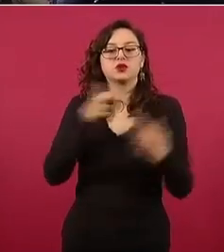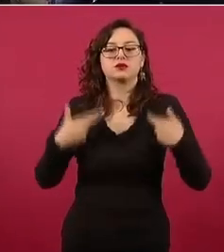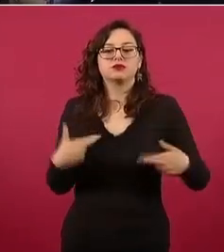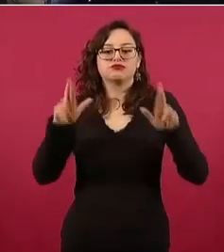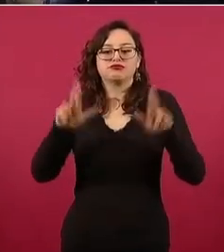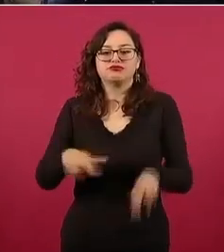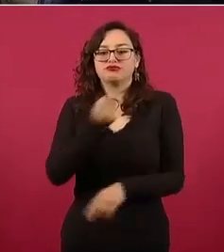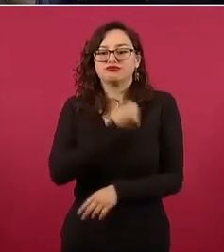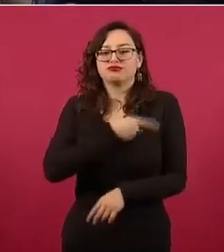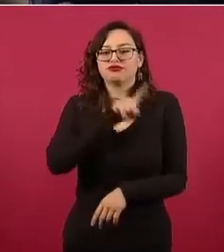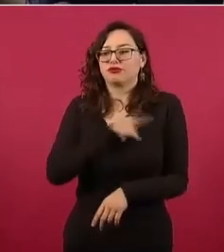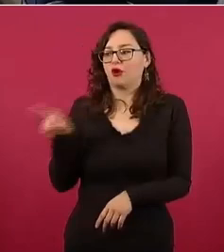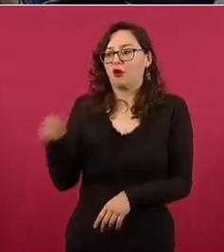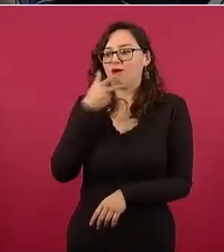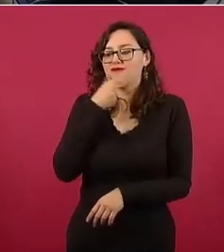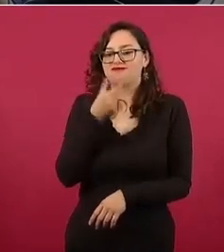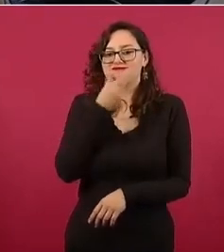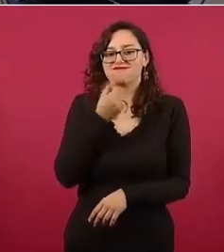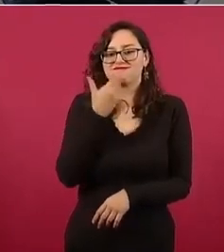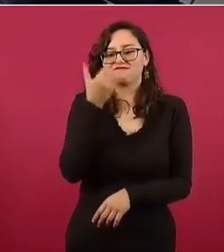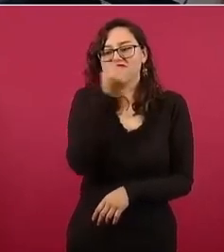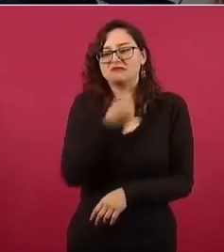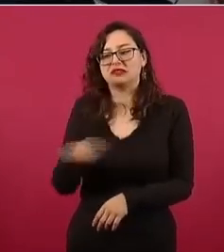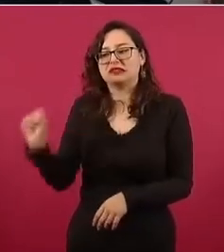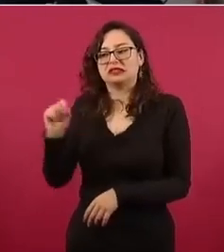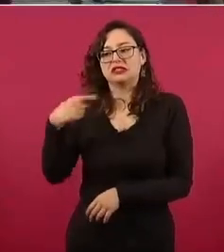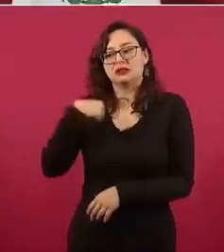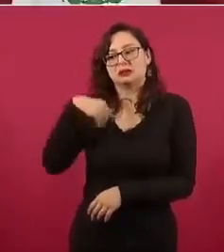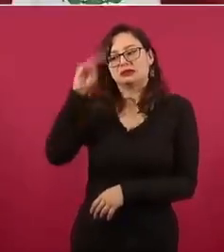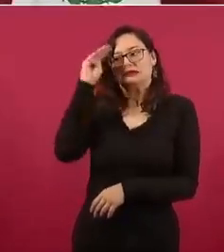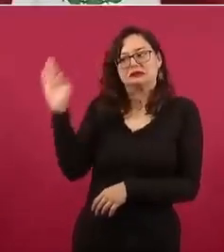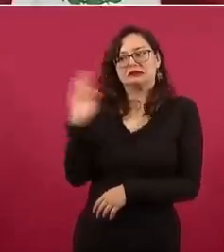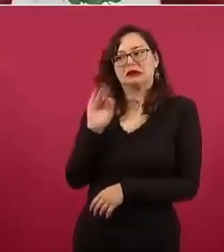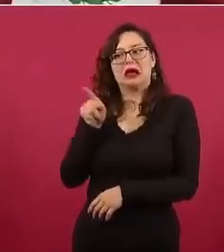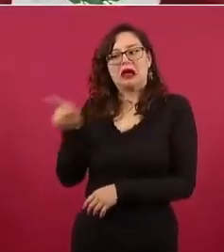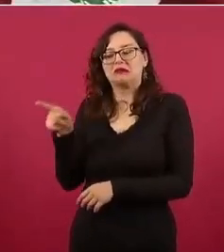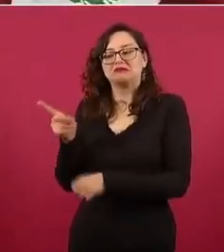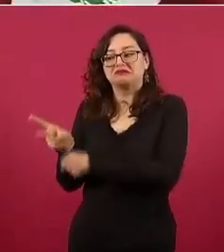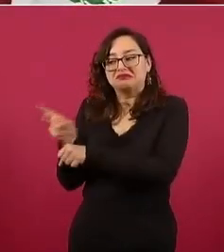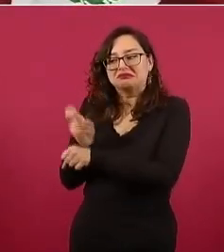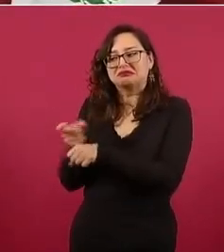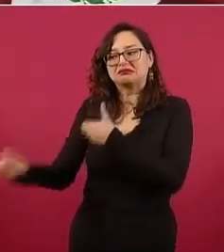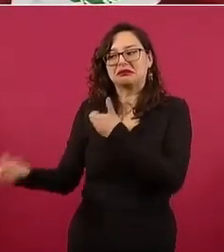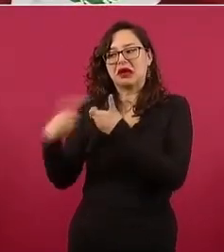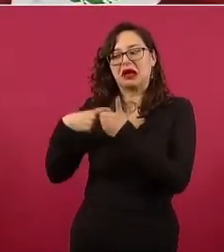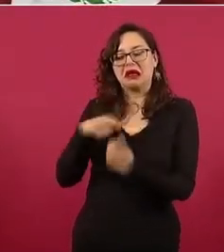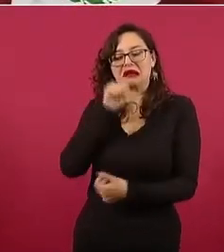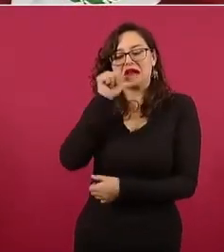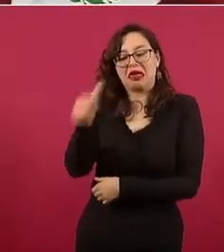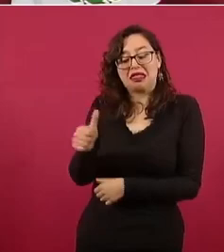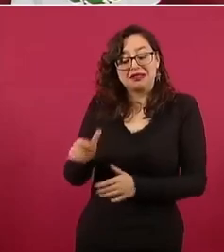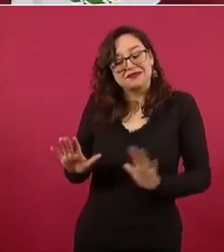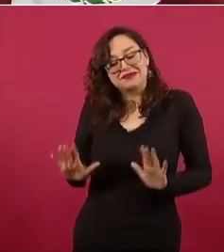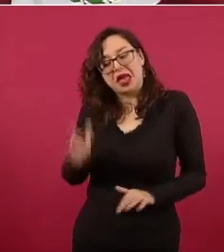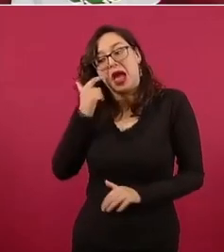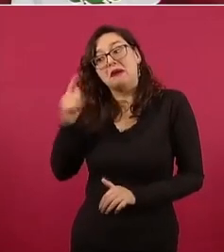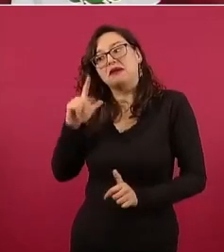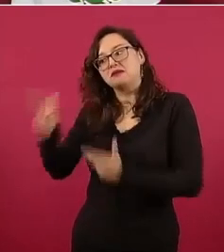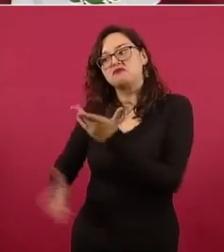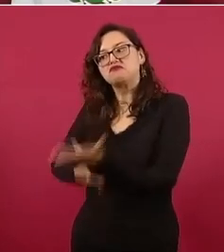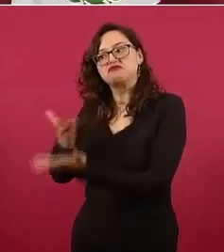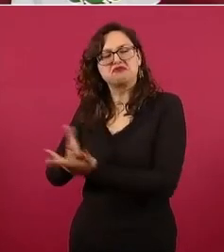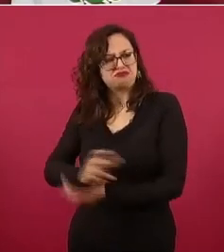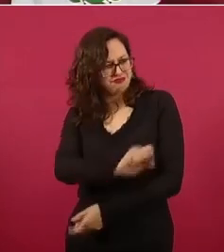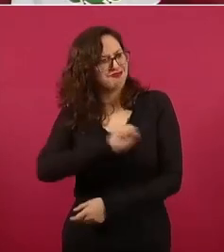es un especialista en la materia pues fue el primero que aceptó la propuesta